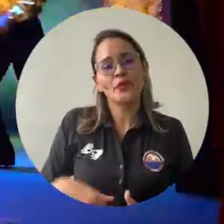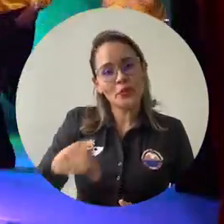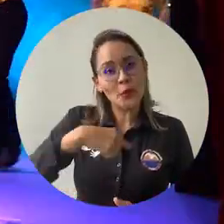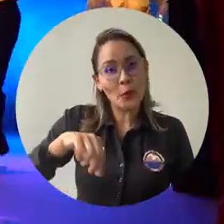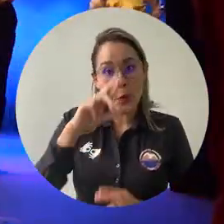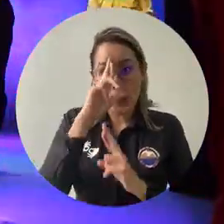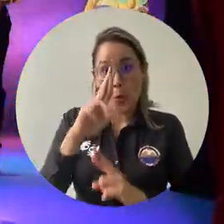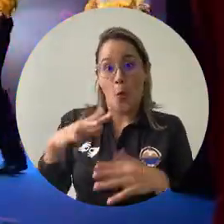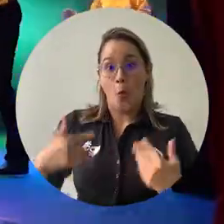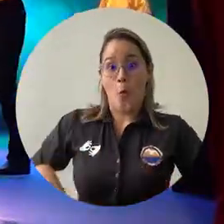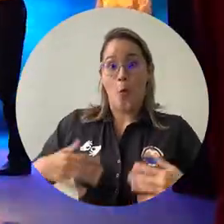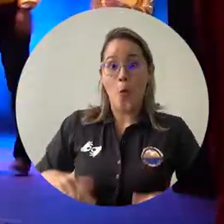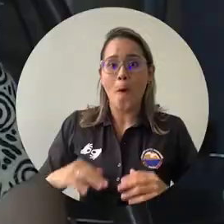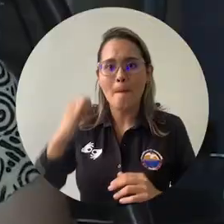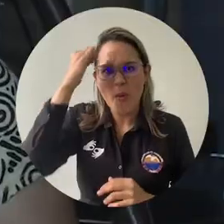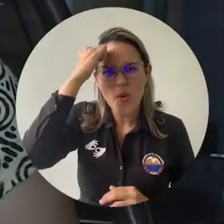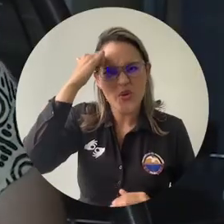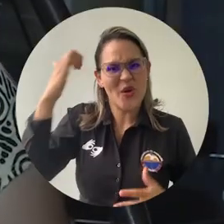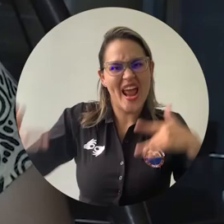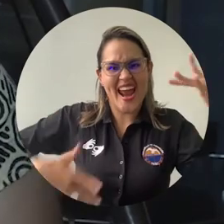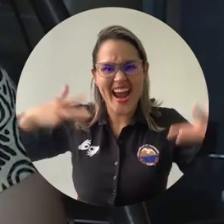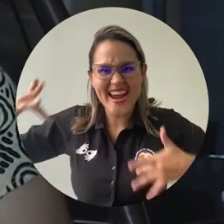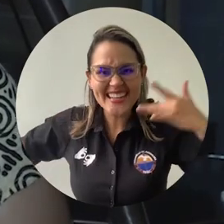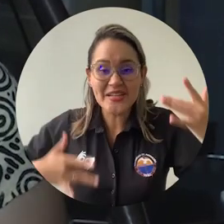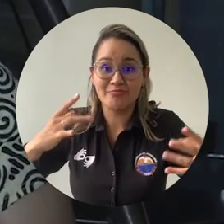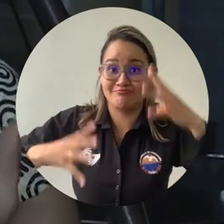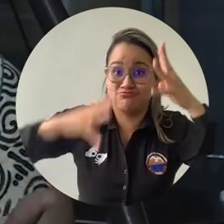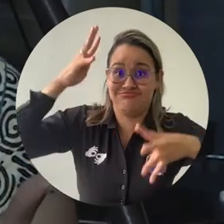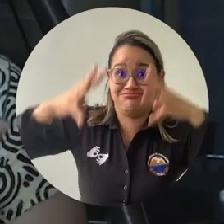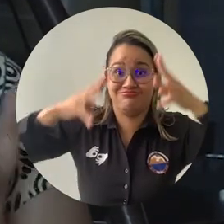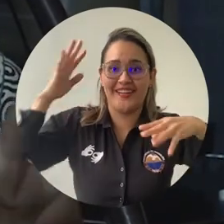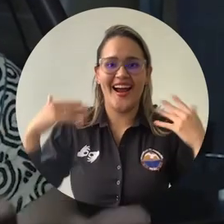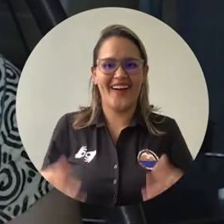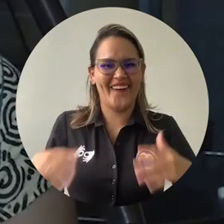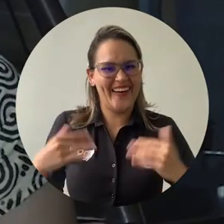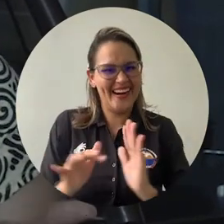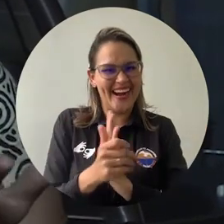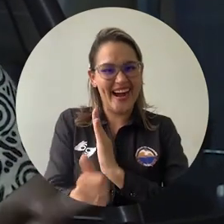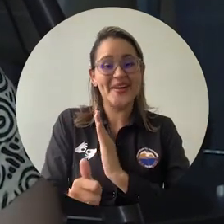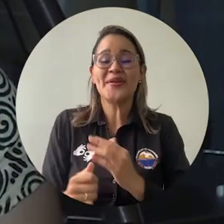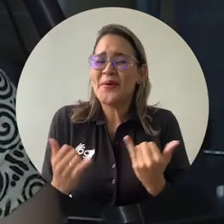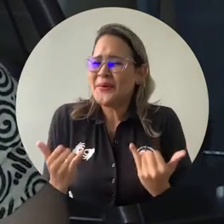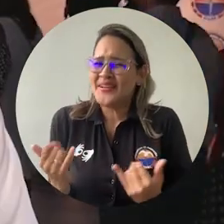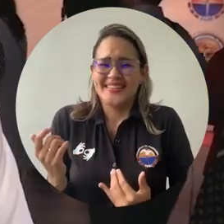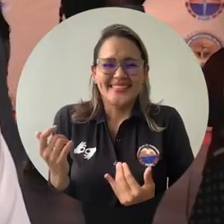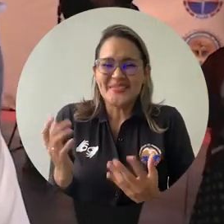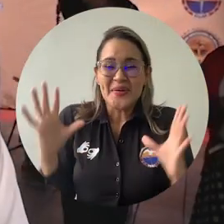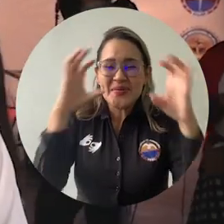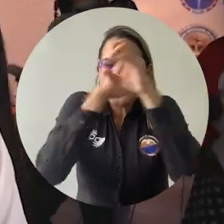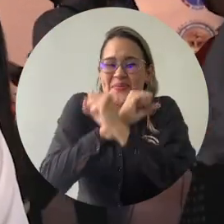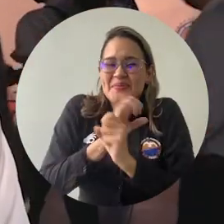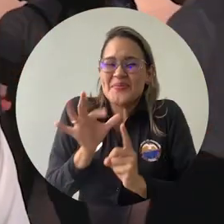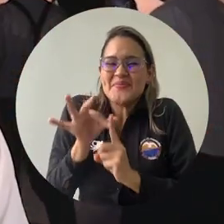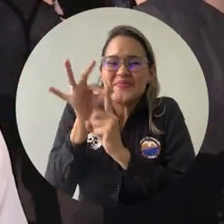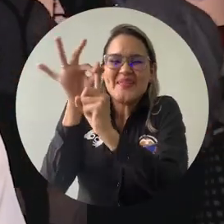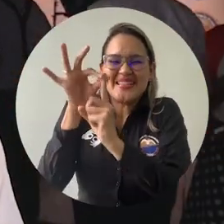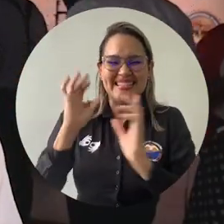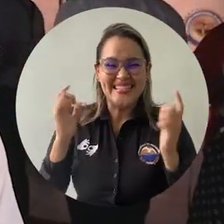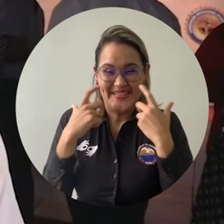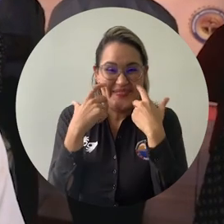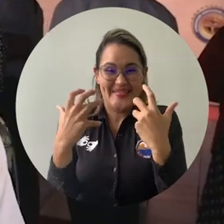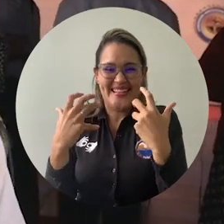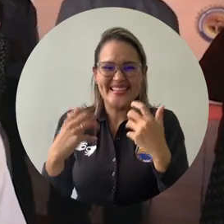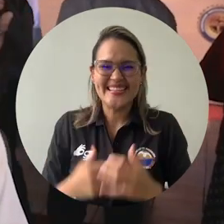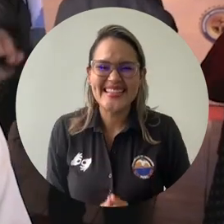Reconocemos la creatividad, la alegría de nuestros docentes y realmente hoy ha sido una noche mágica. Los profesores efectivamente